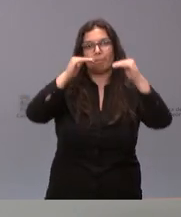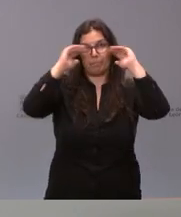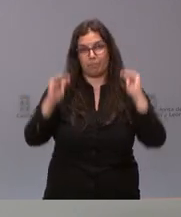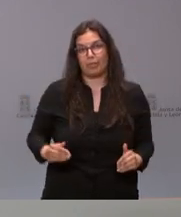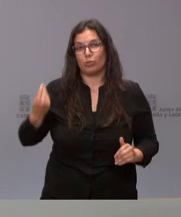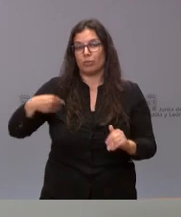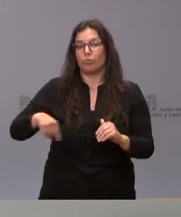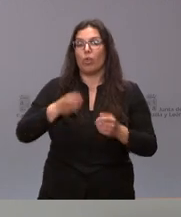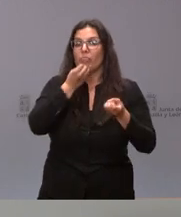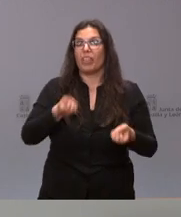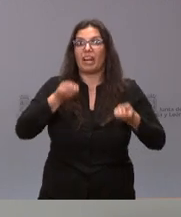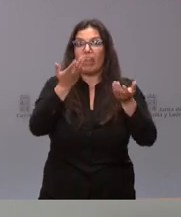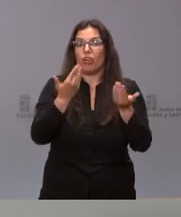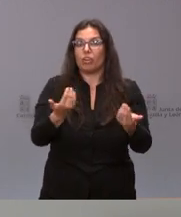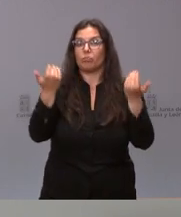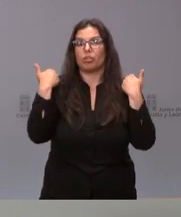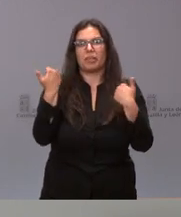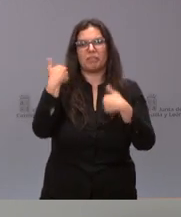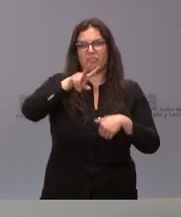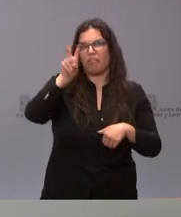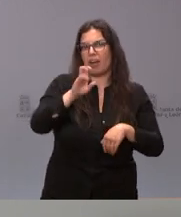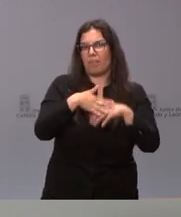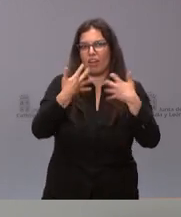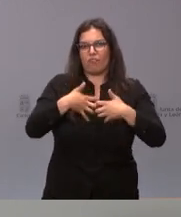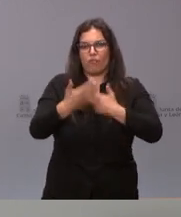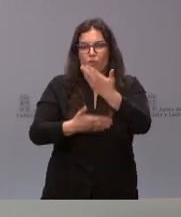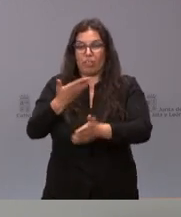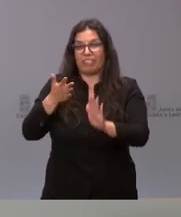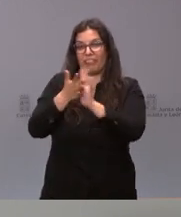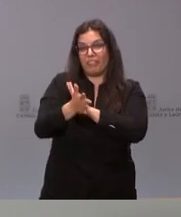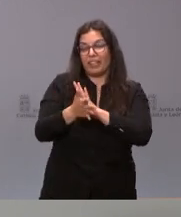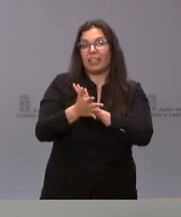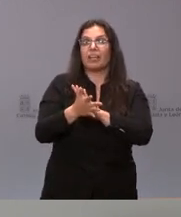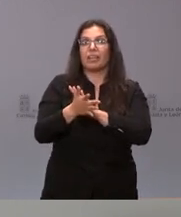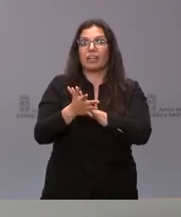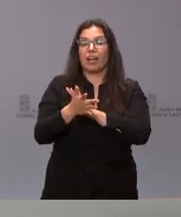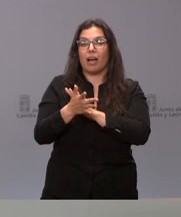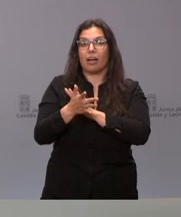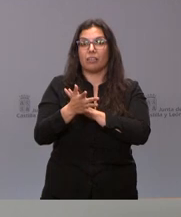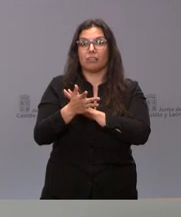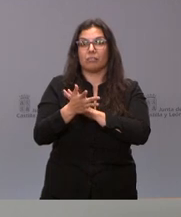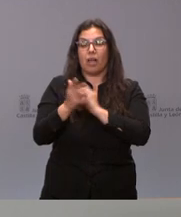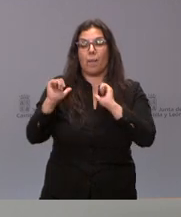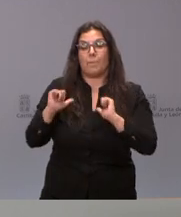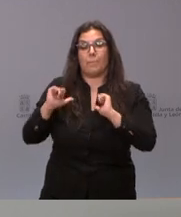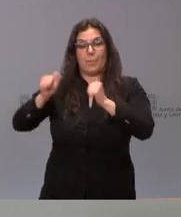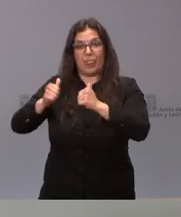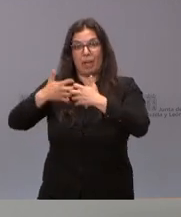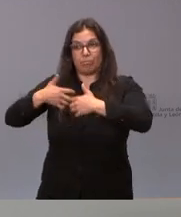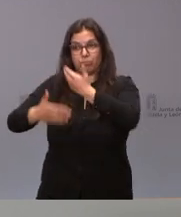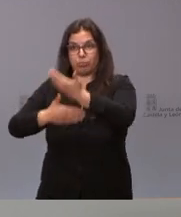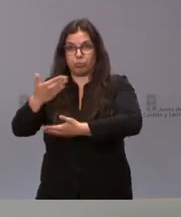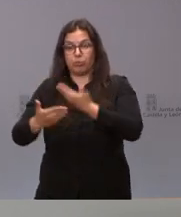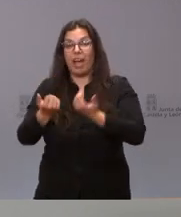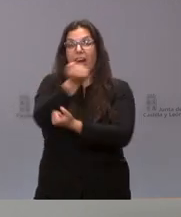responsable para su funcionamiento. Se calcula que la reducción del coste de la puesta en funcionamiento desde el punto de vista de cargas administrativas